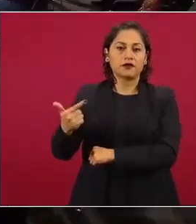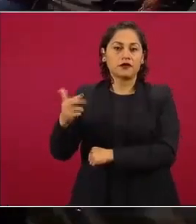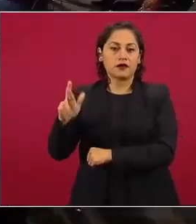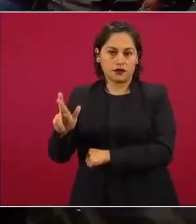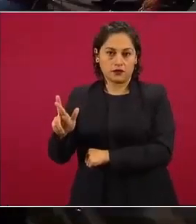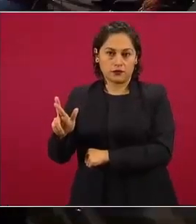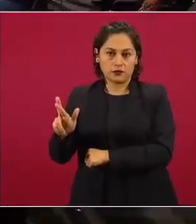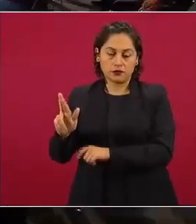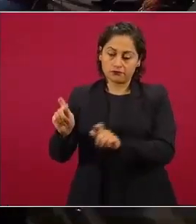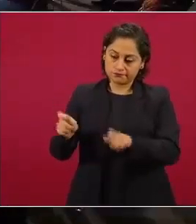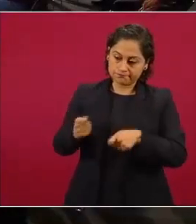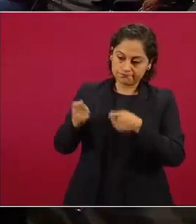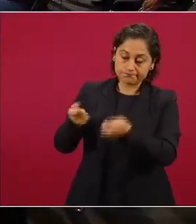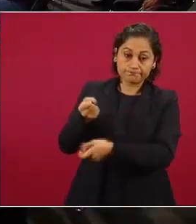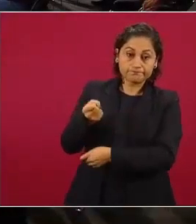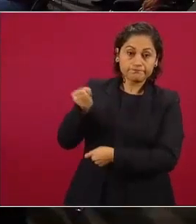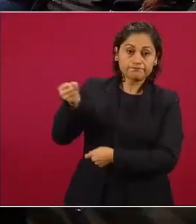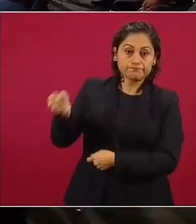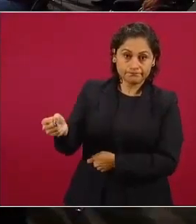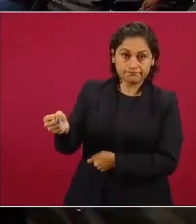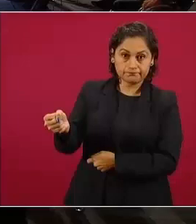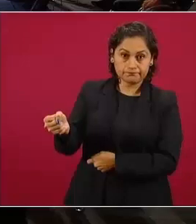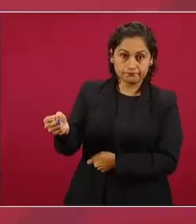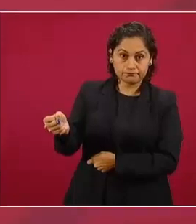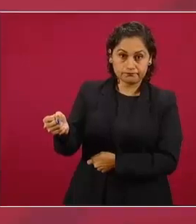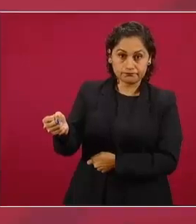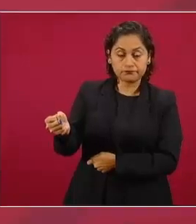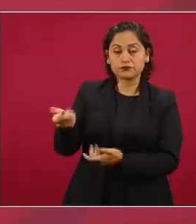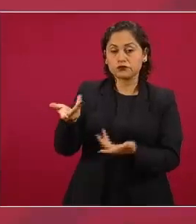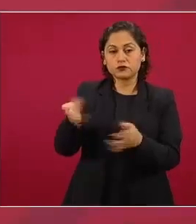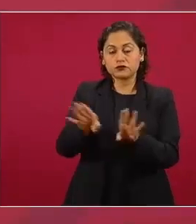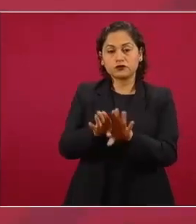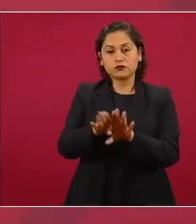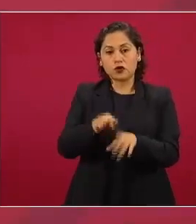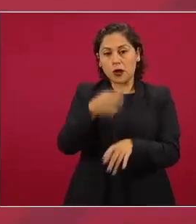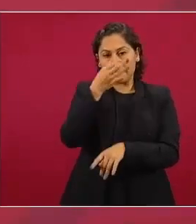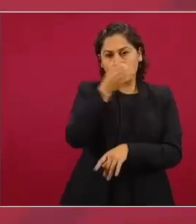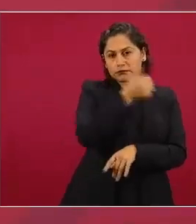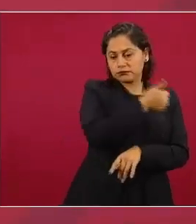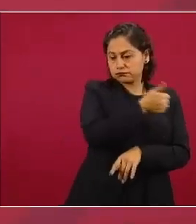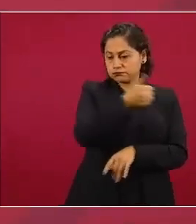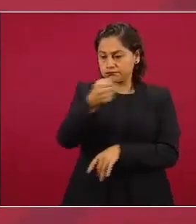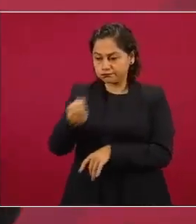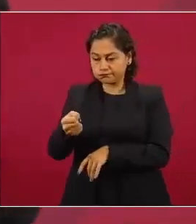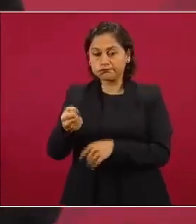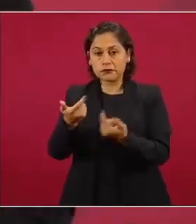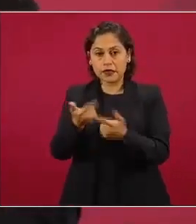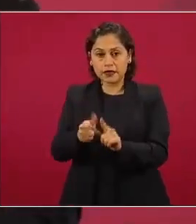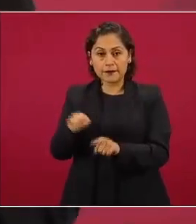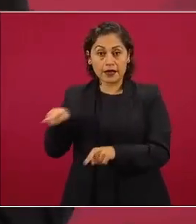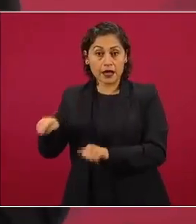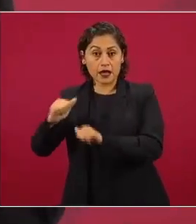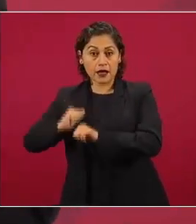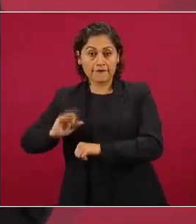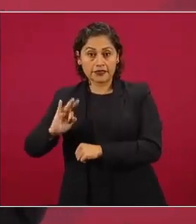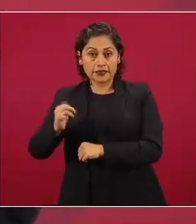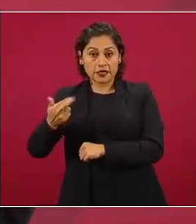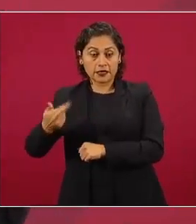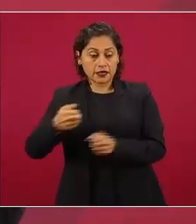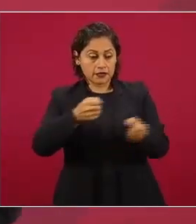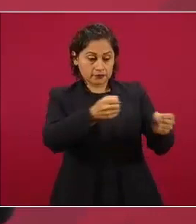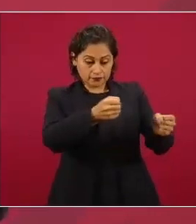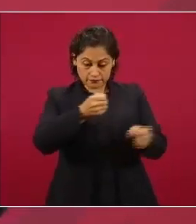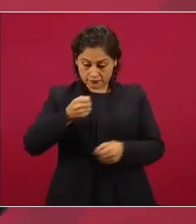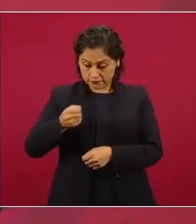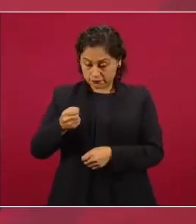ya a partir de ese momento en libertad la Fiscalía toma por